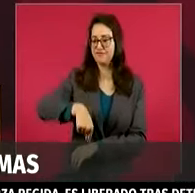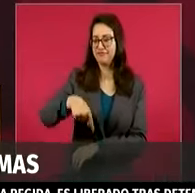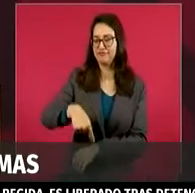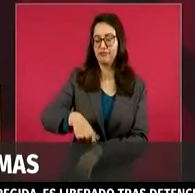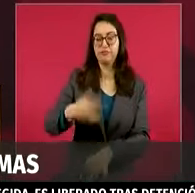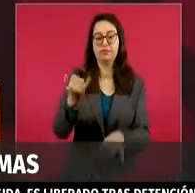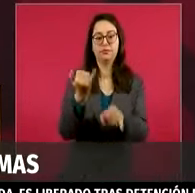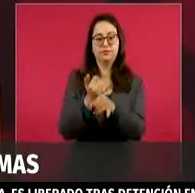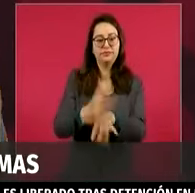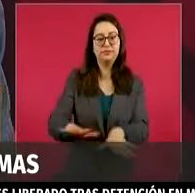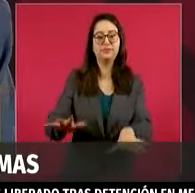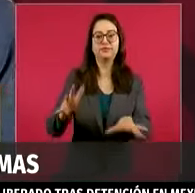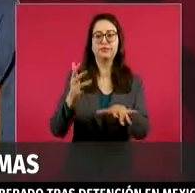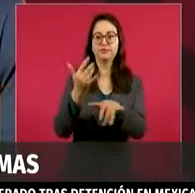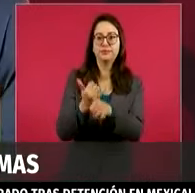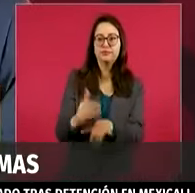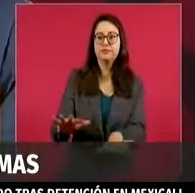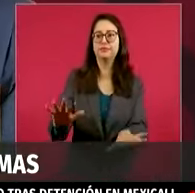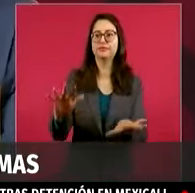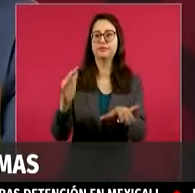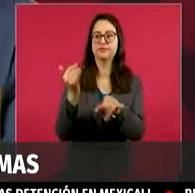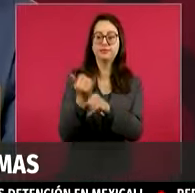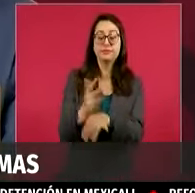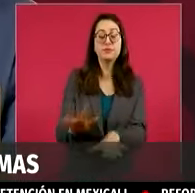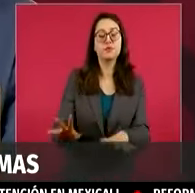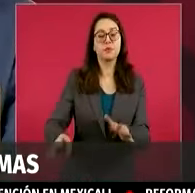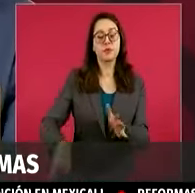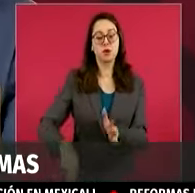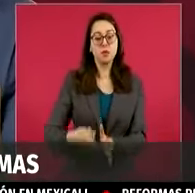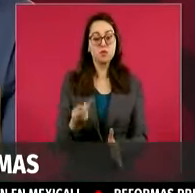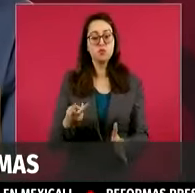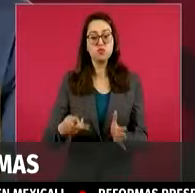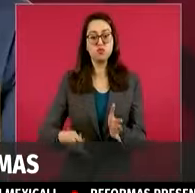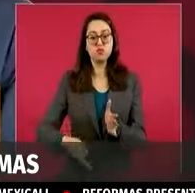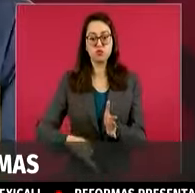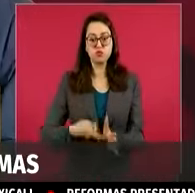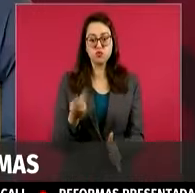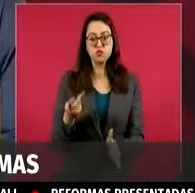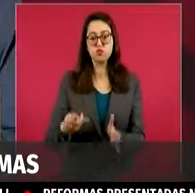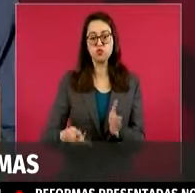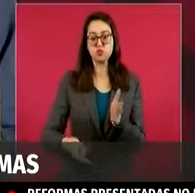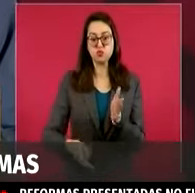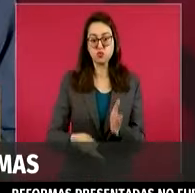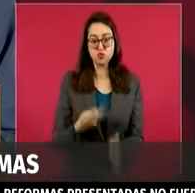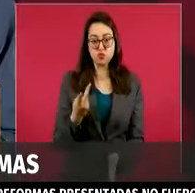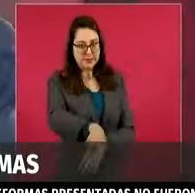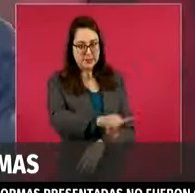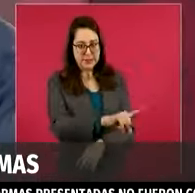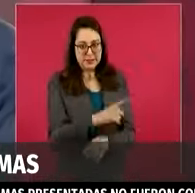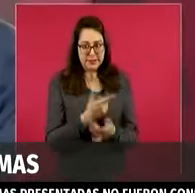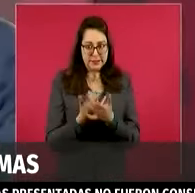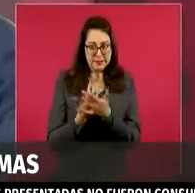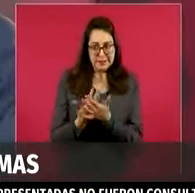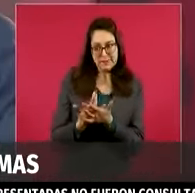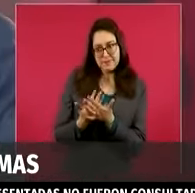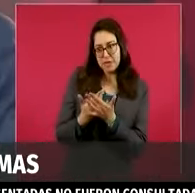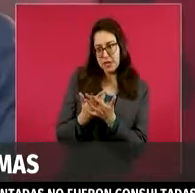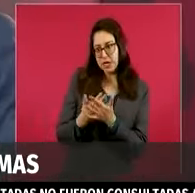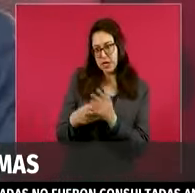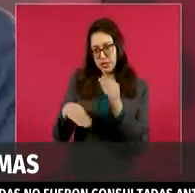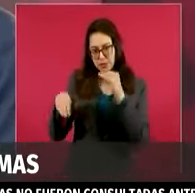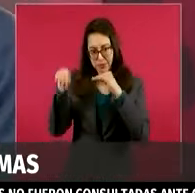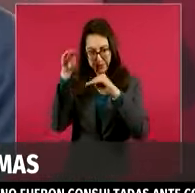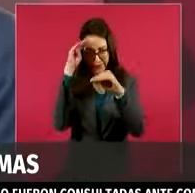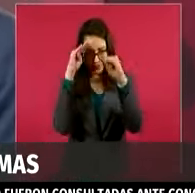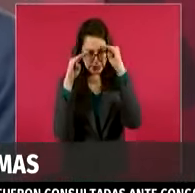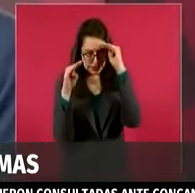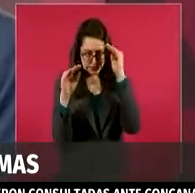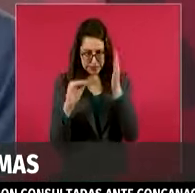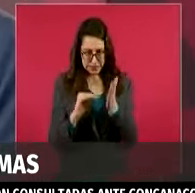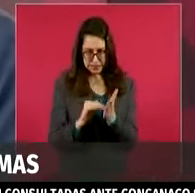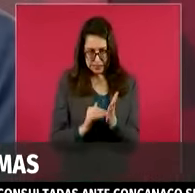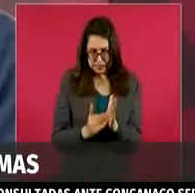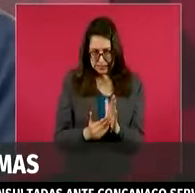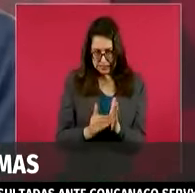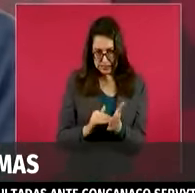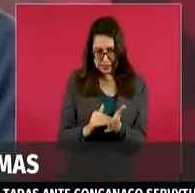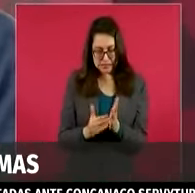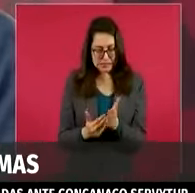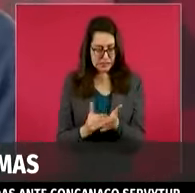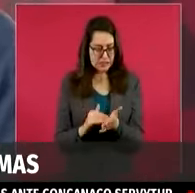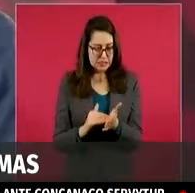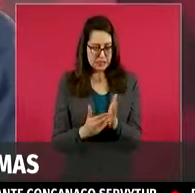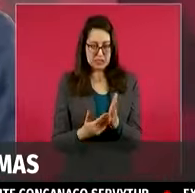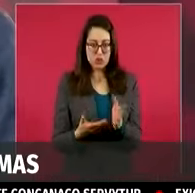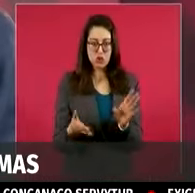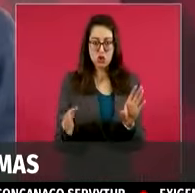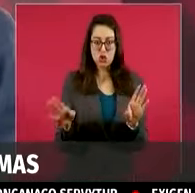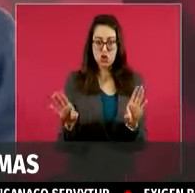una reforma tan amplia y con estos temas, pues quizá no sea normal estar obviamente debatiendo con propuestas entre las y los